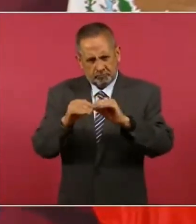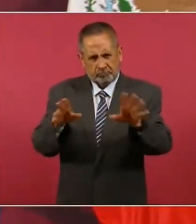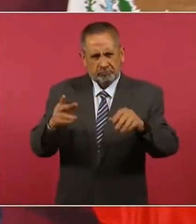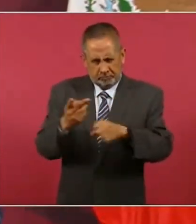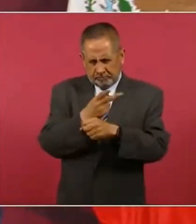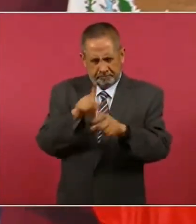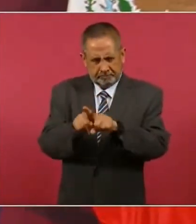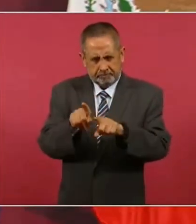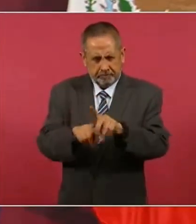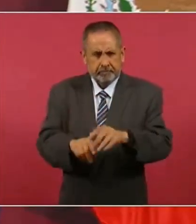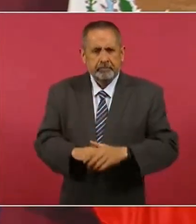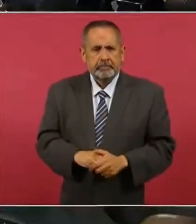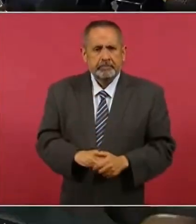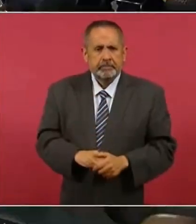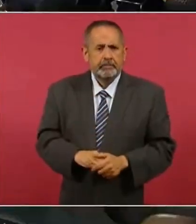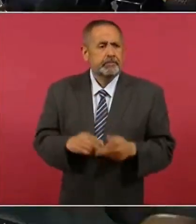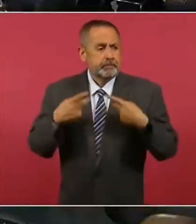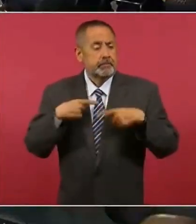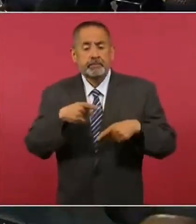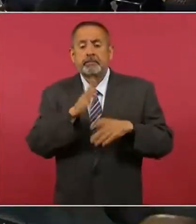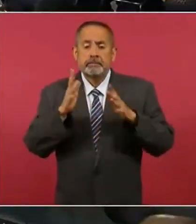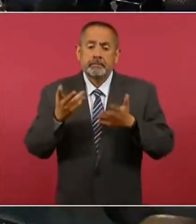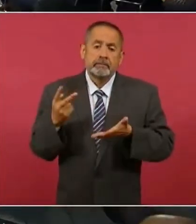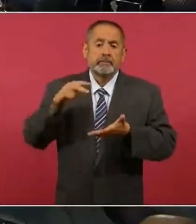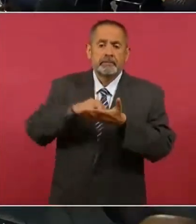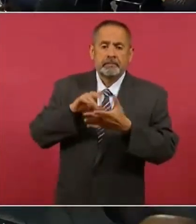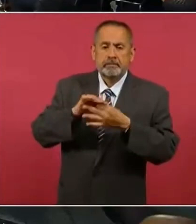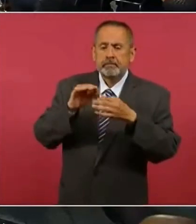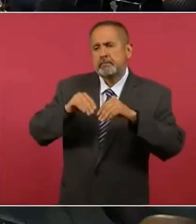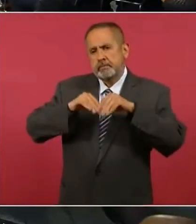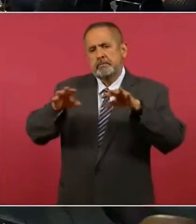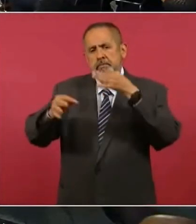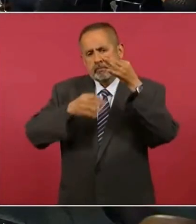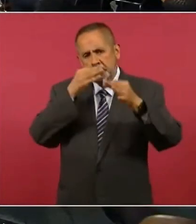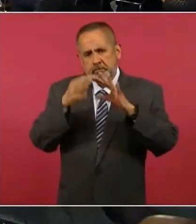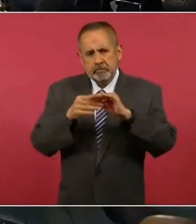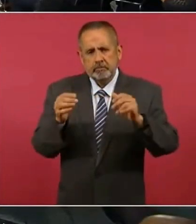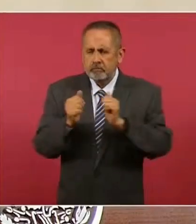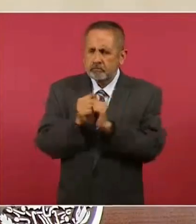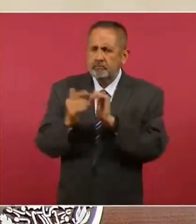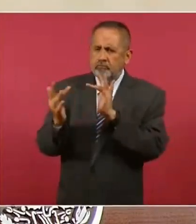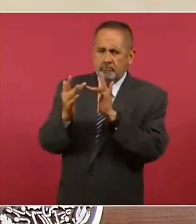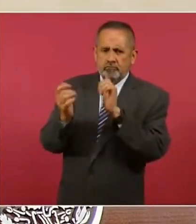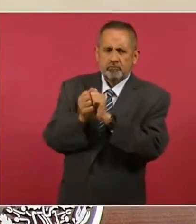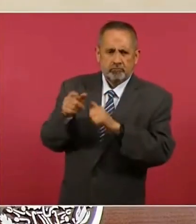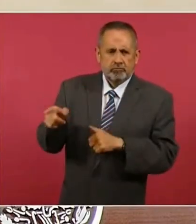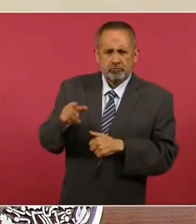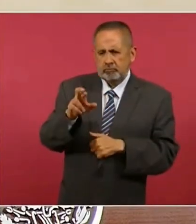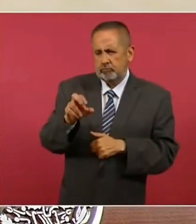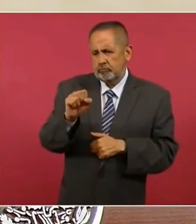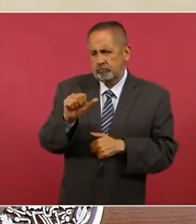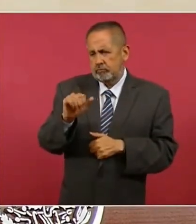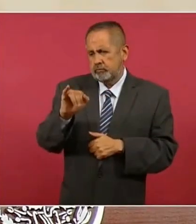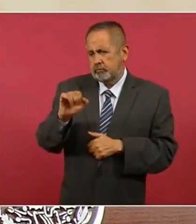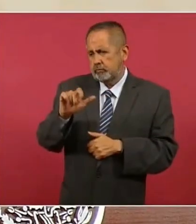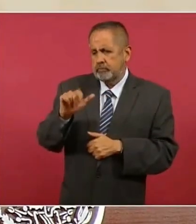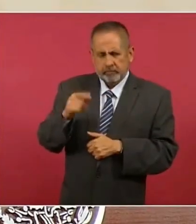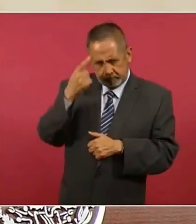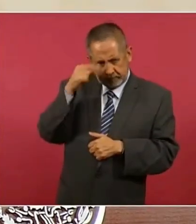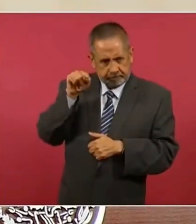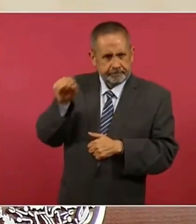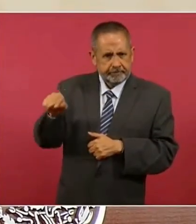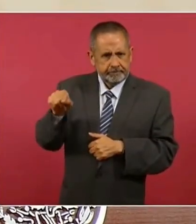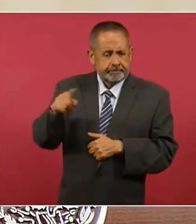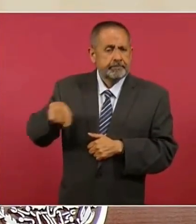lo mismo. Sí, bueno, esas personas ya se manifestaron y eso fue público, ¿no? Sí, con ellas, con ella, para que